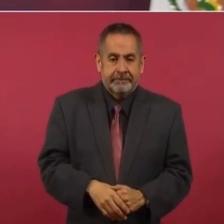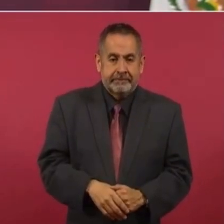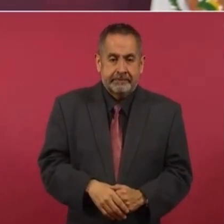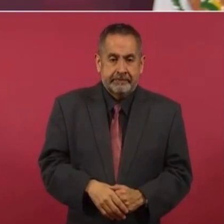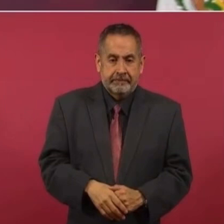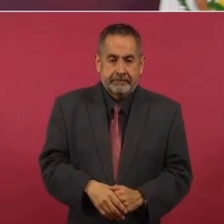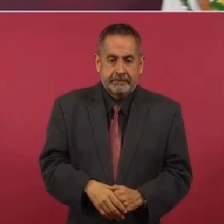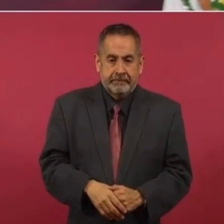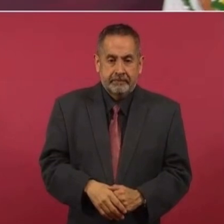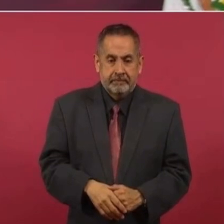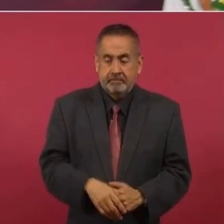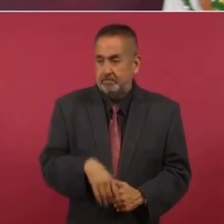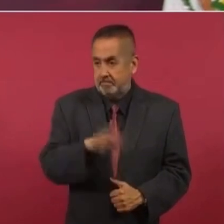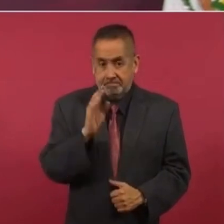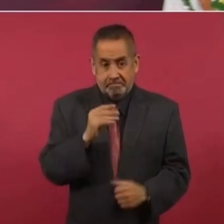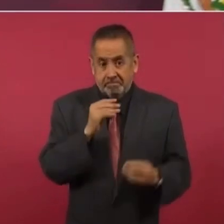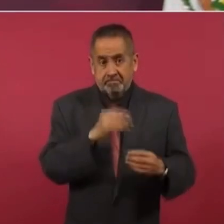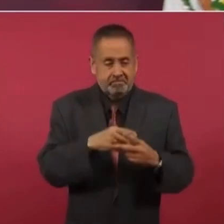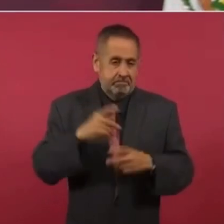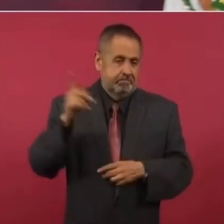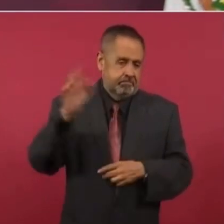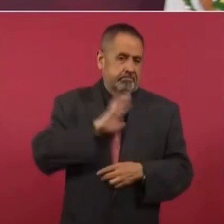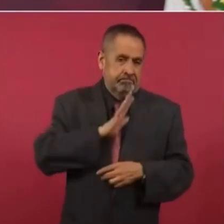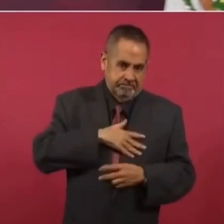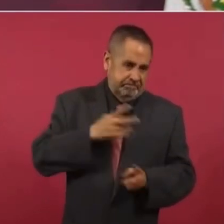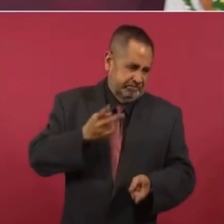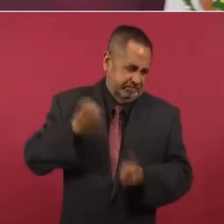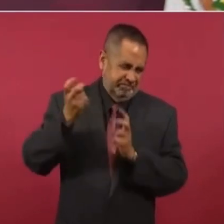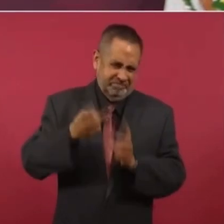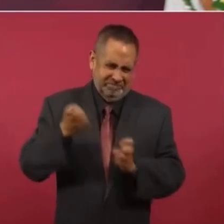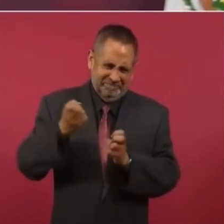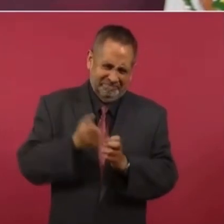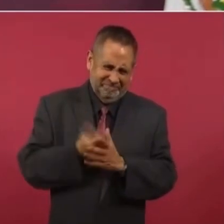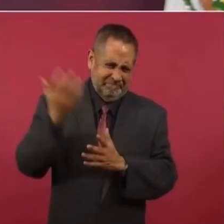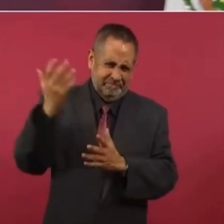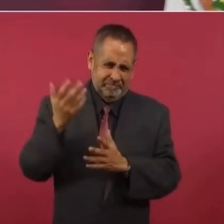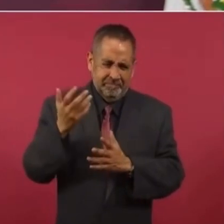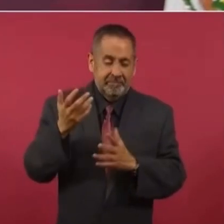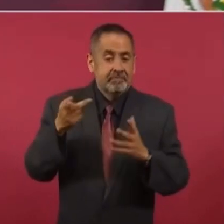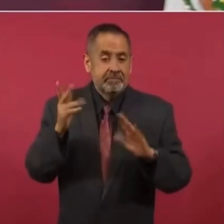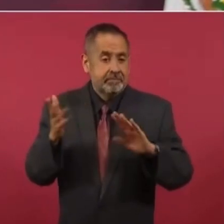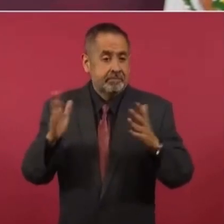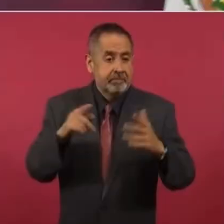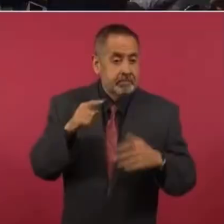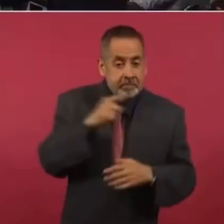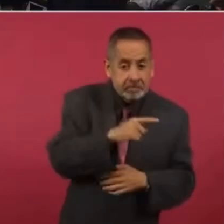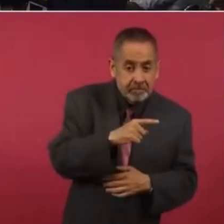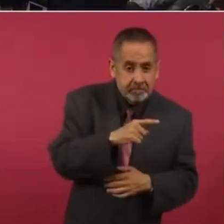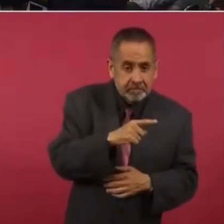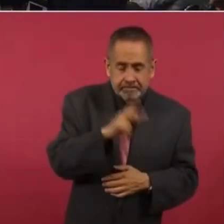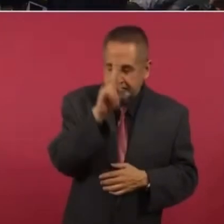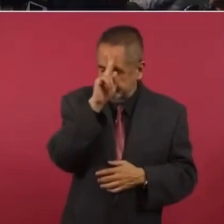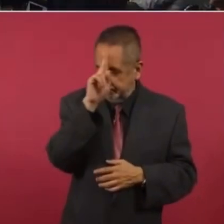Y vaya que saquearon. Pero si se compara con esto, no,